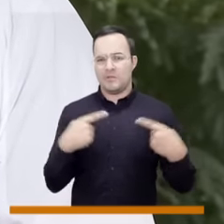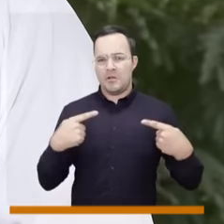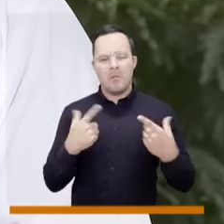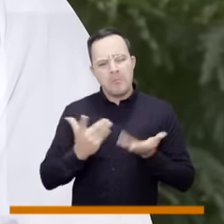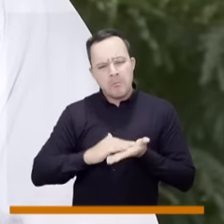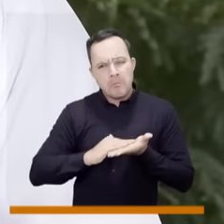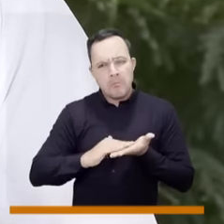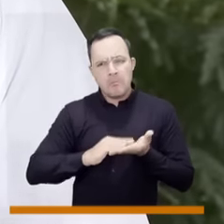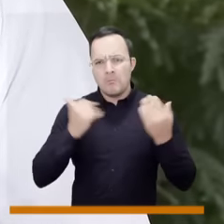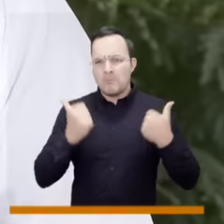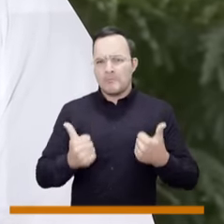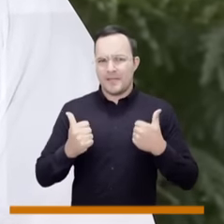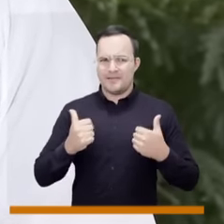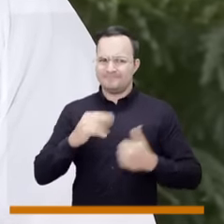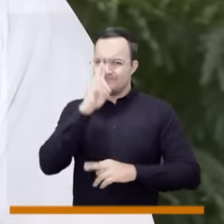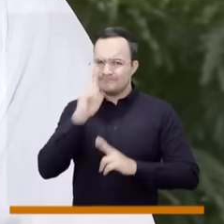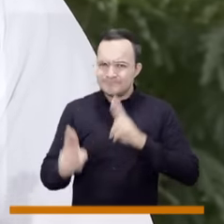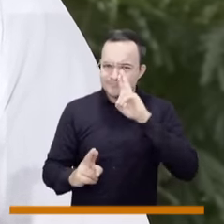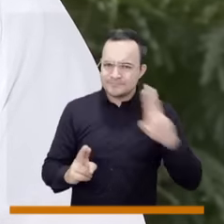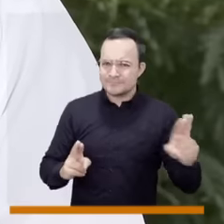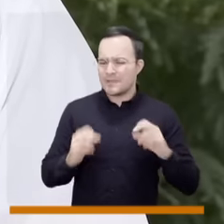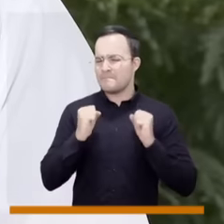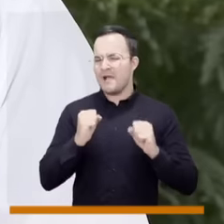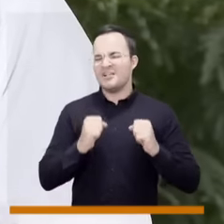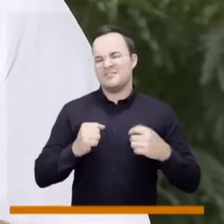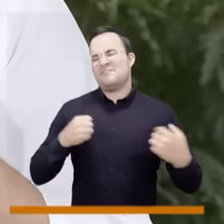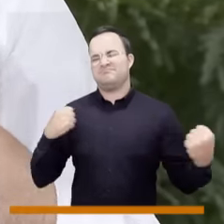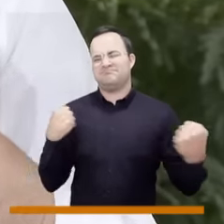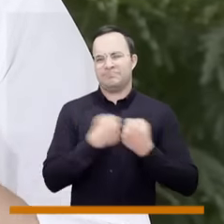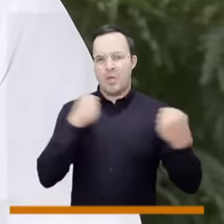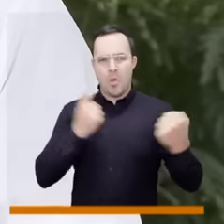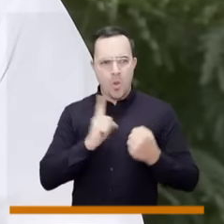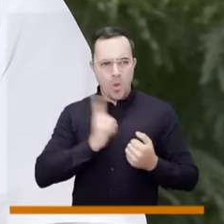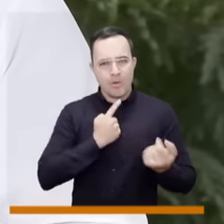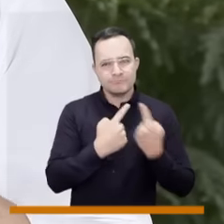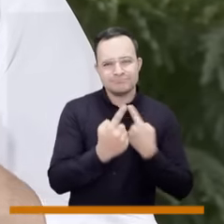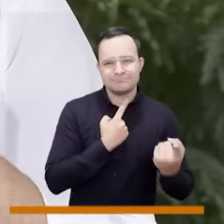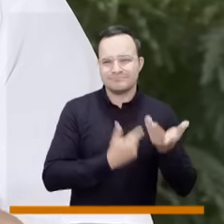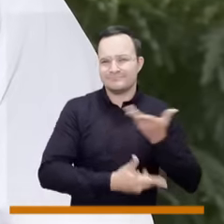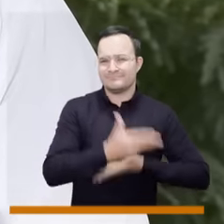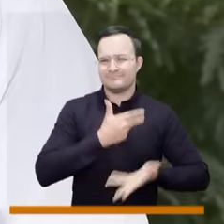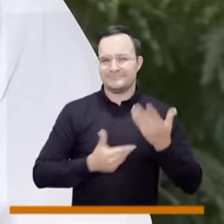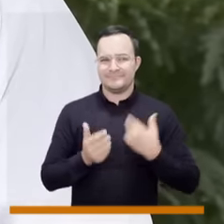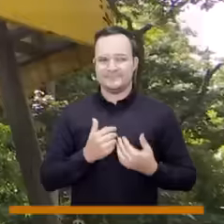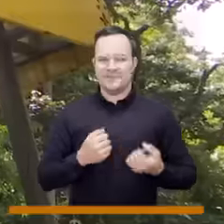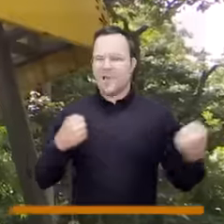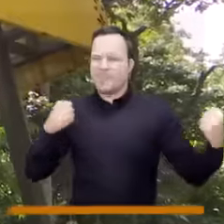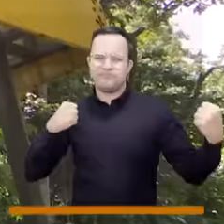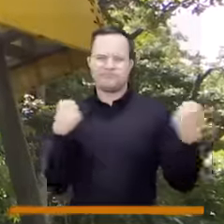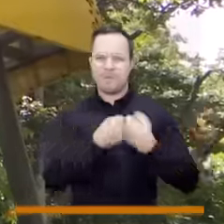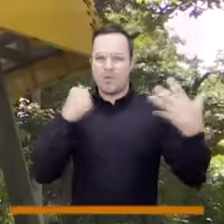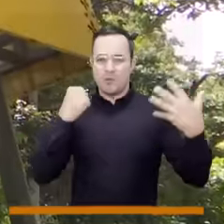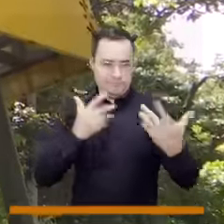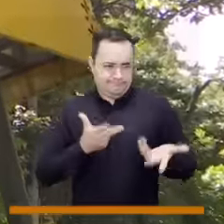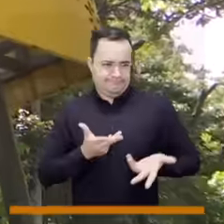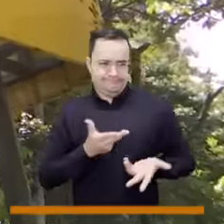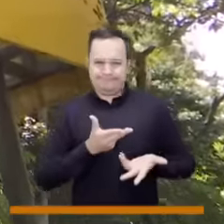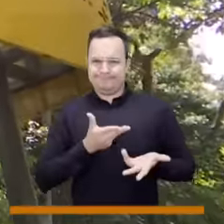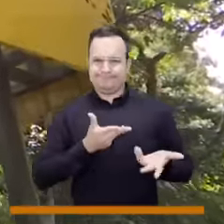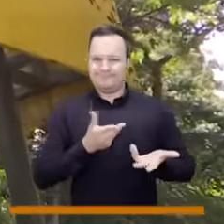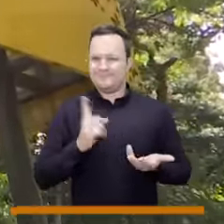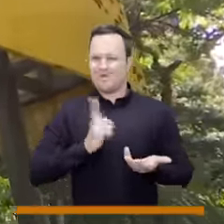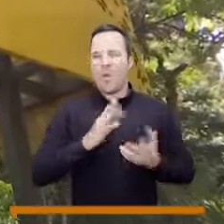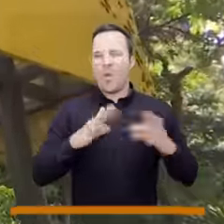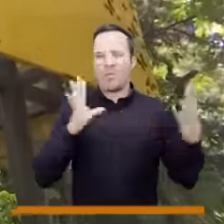una manera sana, vamos a convivir de una manera respetuosa, dialogando entre las partes. Cuando hay diálogo podemos